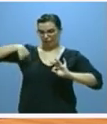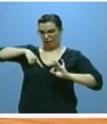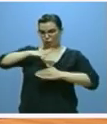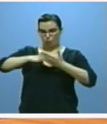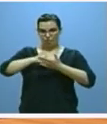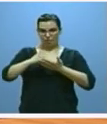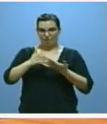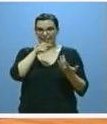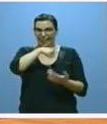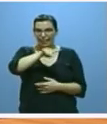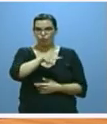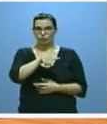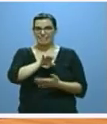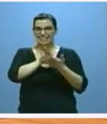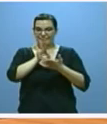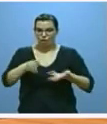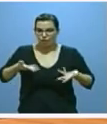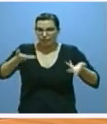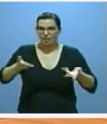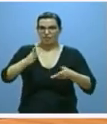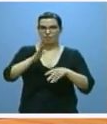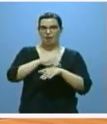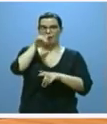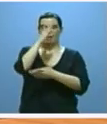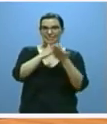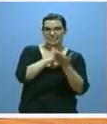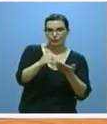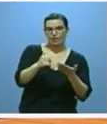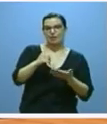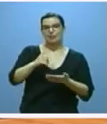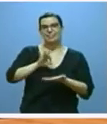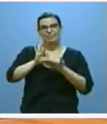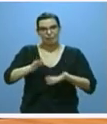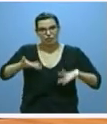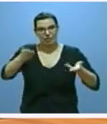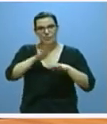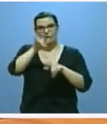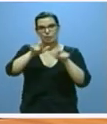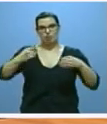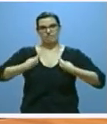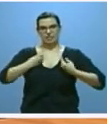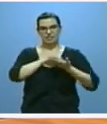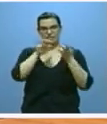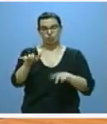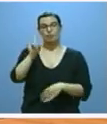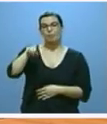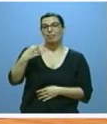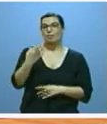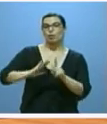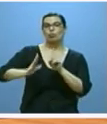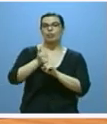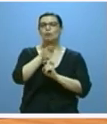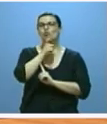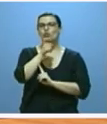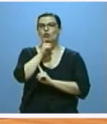nuestro servicio a ella nuestro servicio a los castellanos y leoneses algo que también deberemos conseguir con